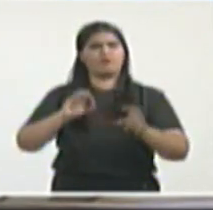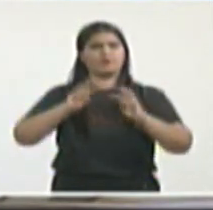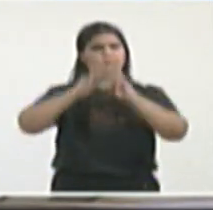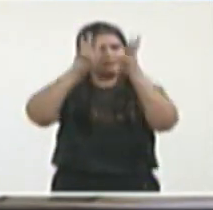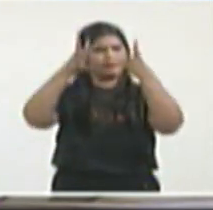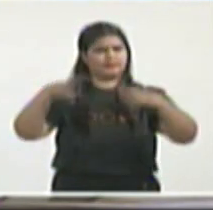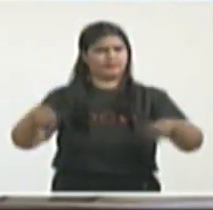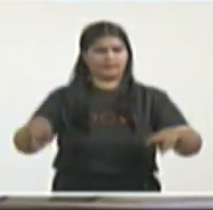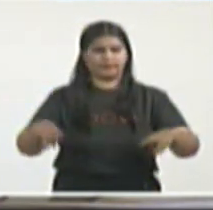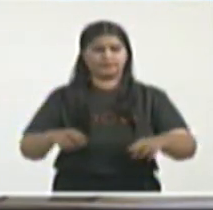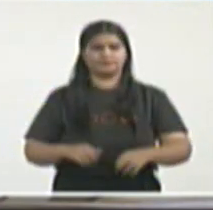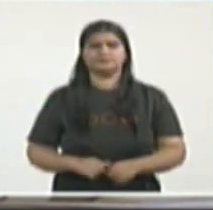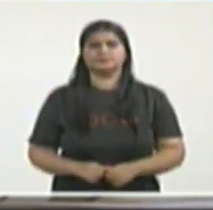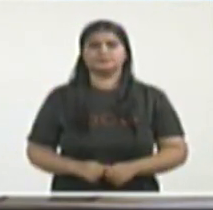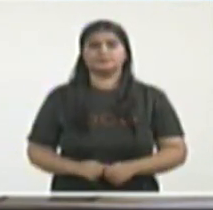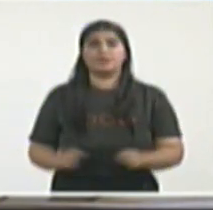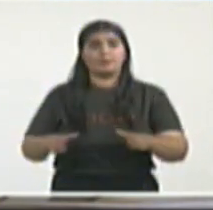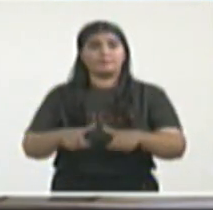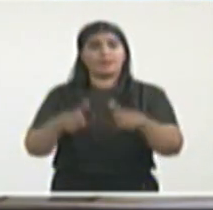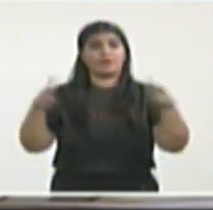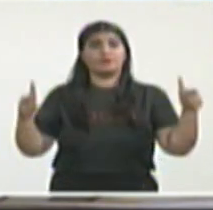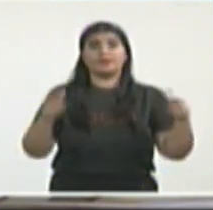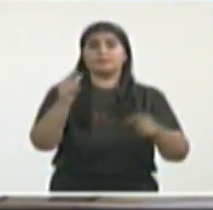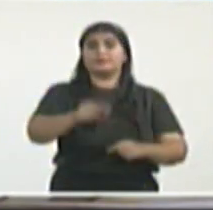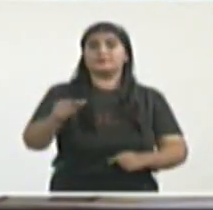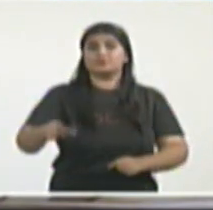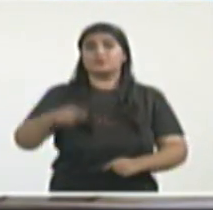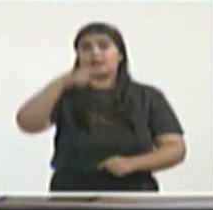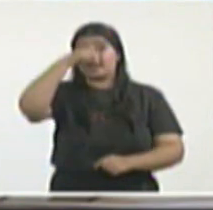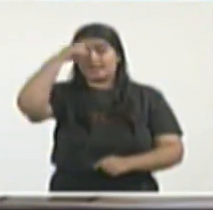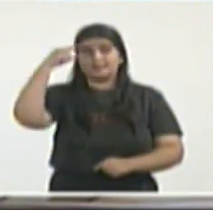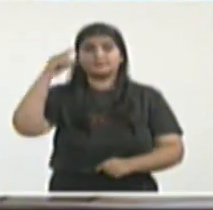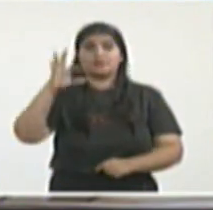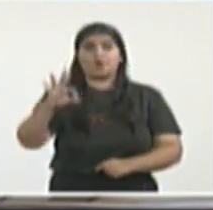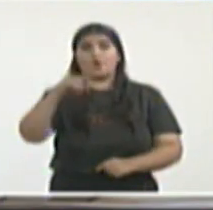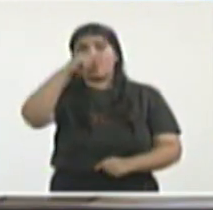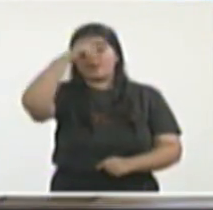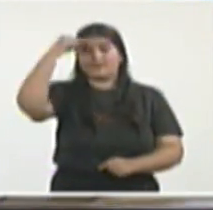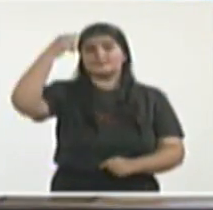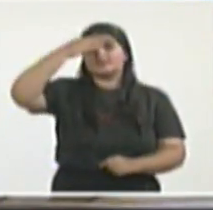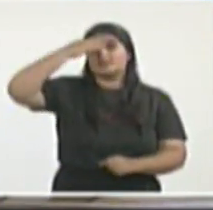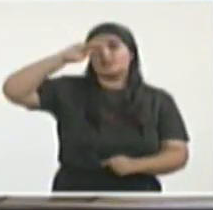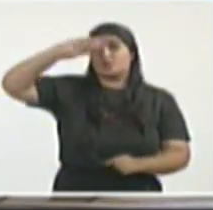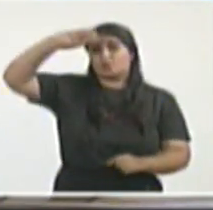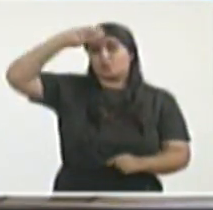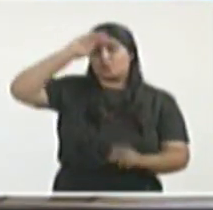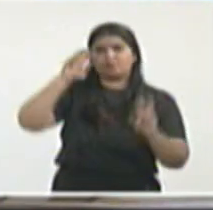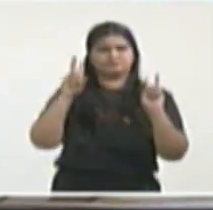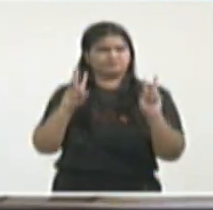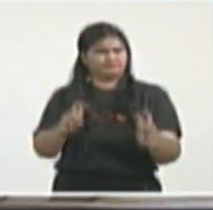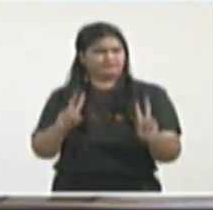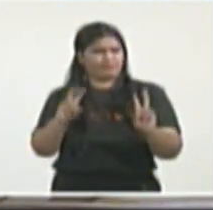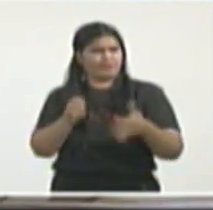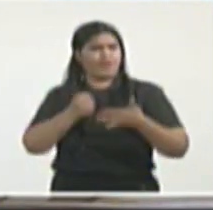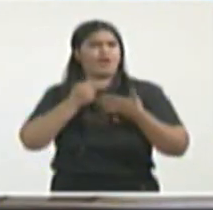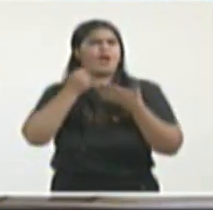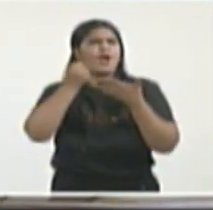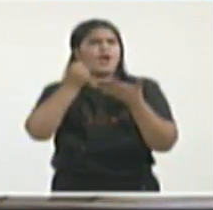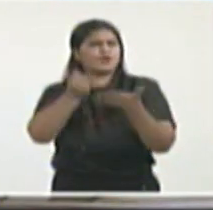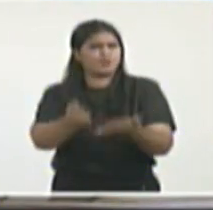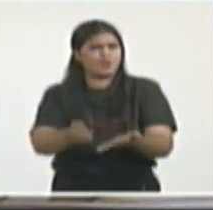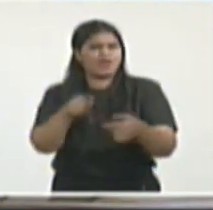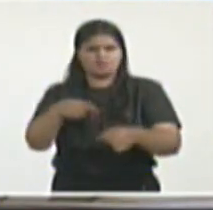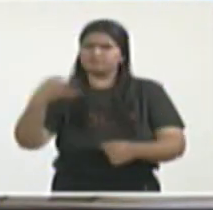que ven SOS Cuba que quieren ayudar a nuestro país, cubanos que quieren